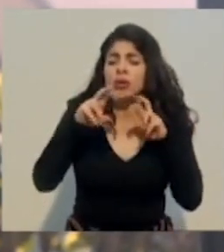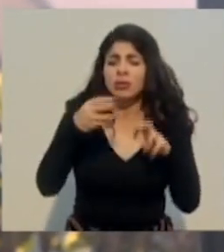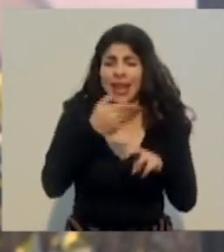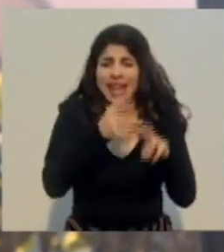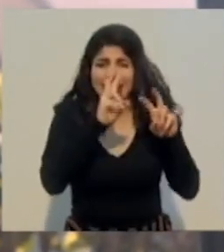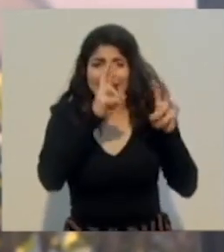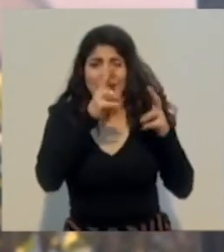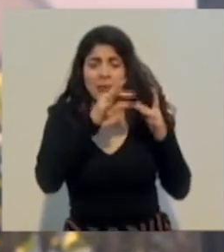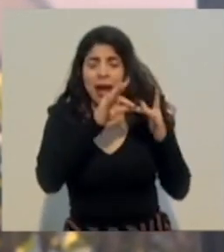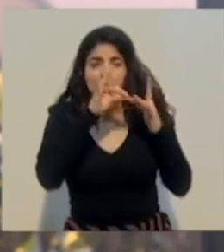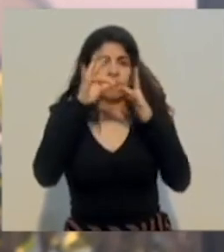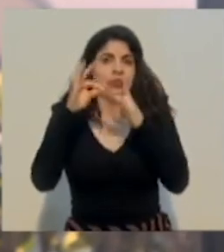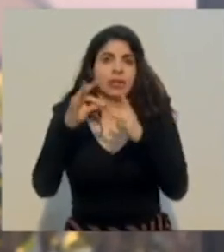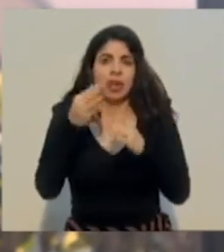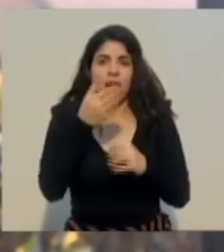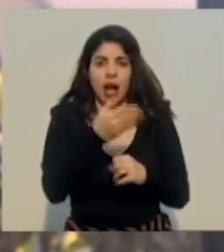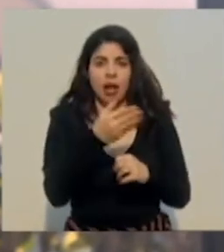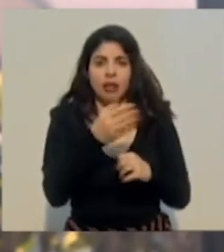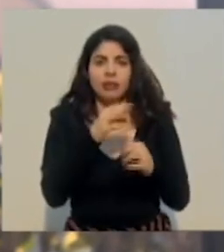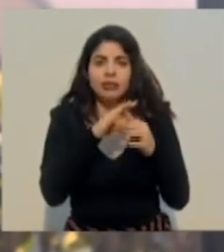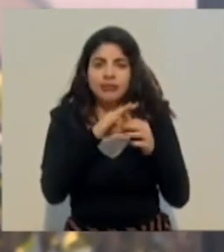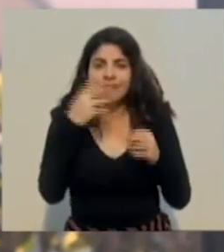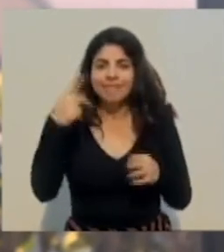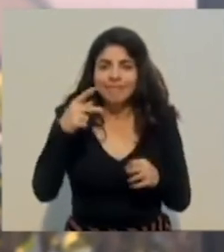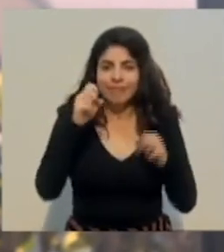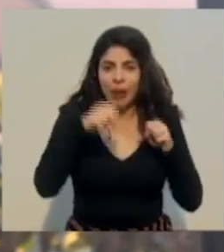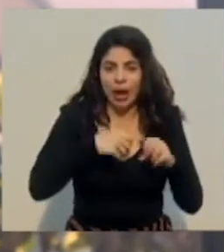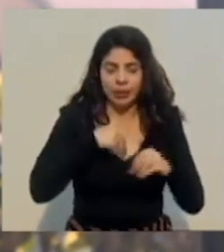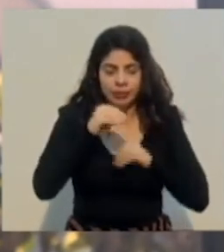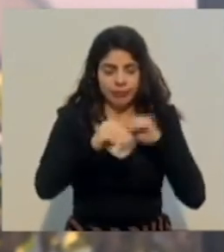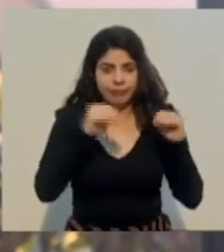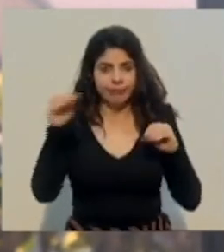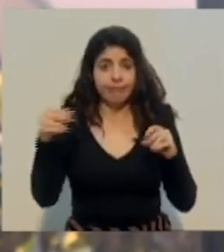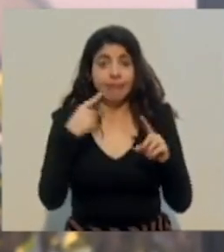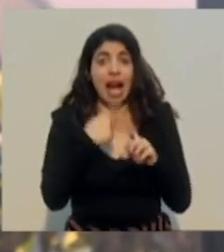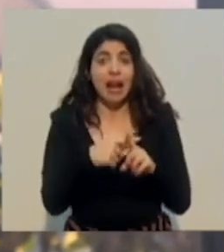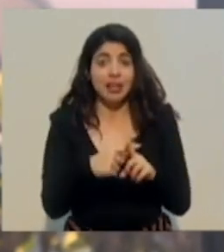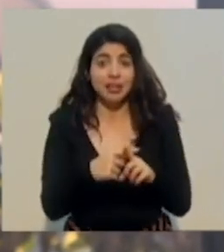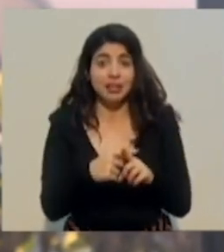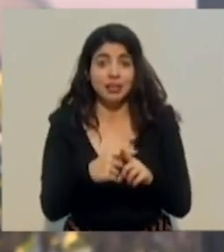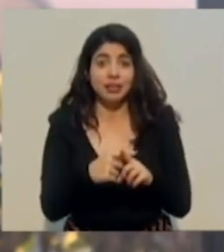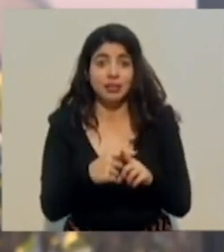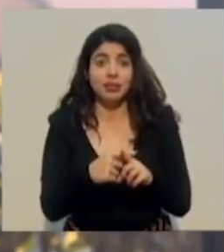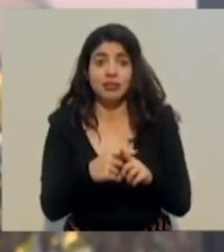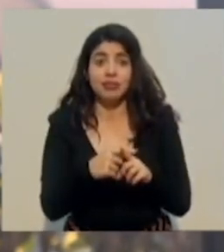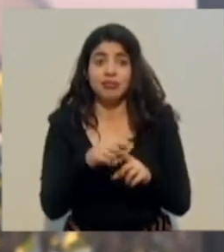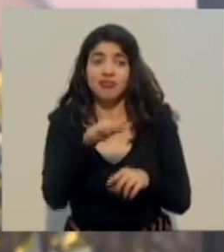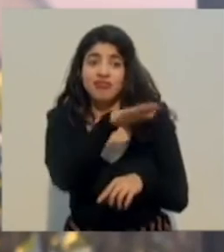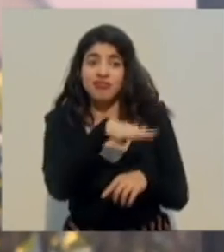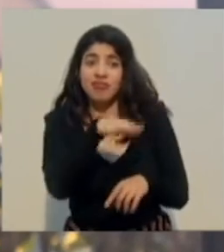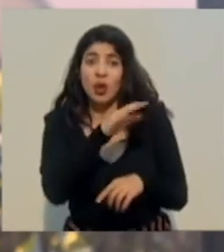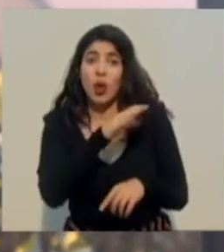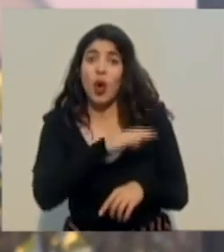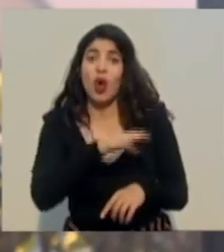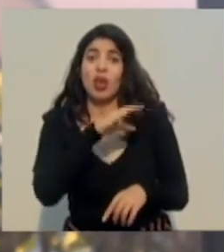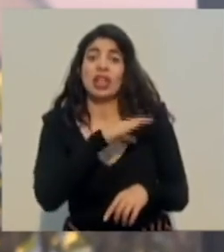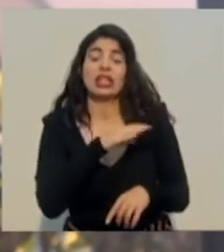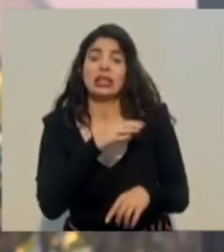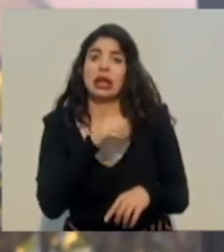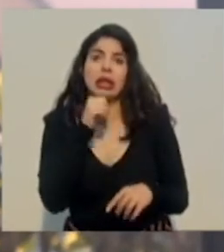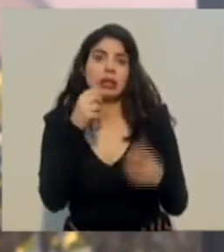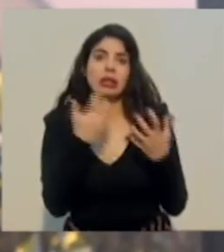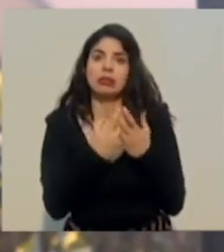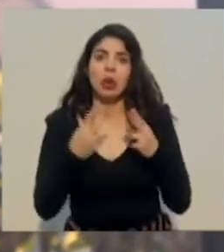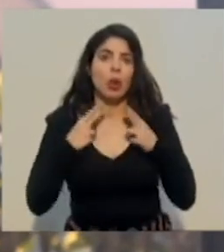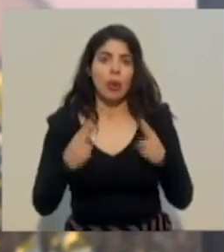riesgos de contagio y en cuanto a las condiciones infrahumanas que la opinión pública nota